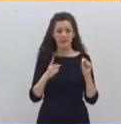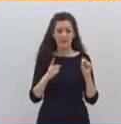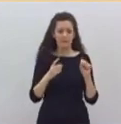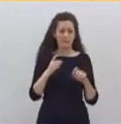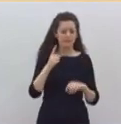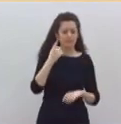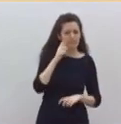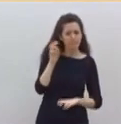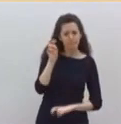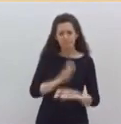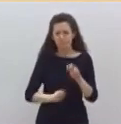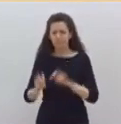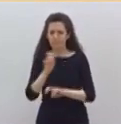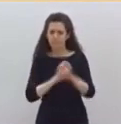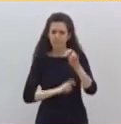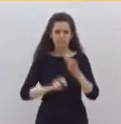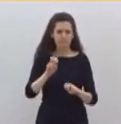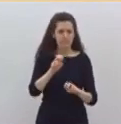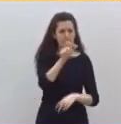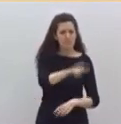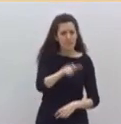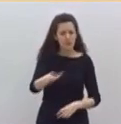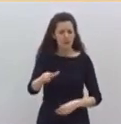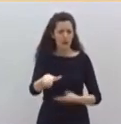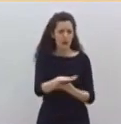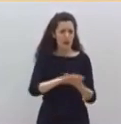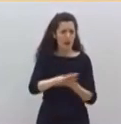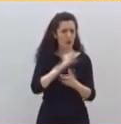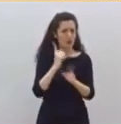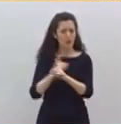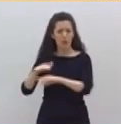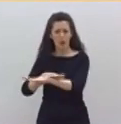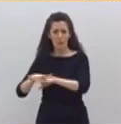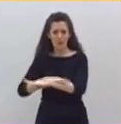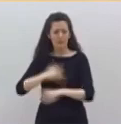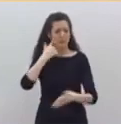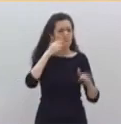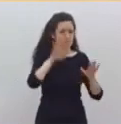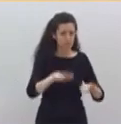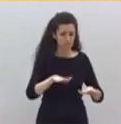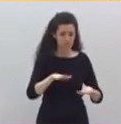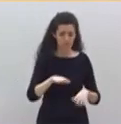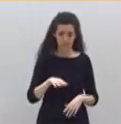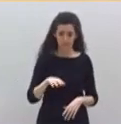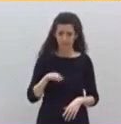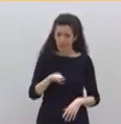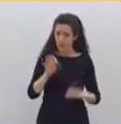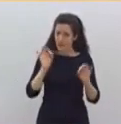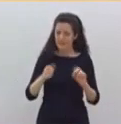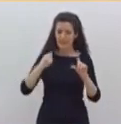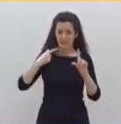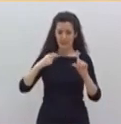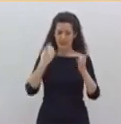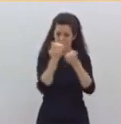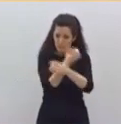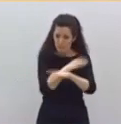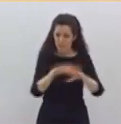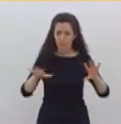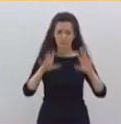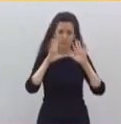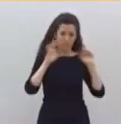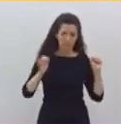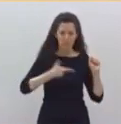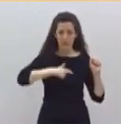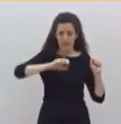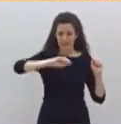lapsus, señor ministro. Es un e-mail escrito dirigido a las fuerzas y cuerpos de seguridad del Estado. ¿Me puede decir por qué una ministra